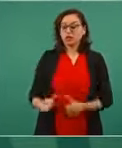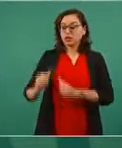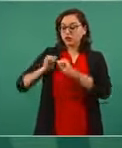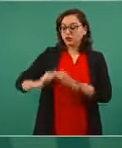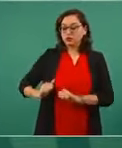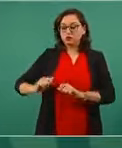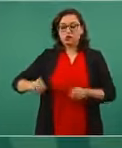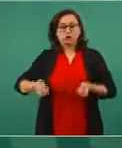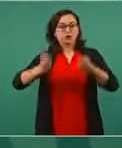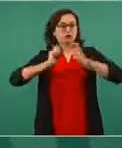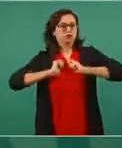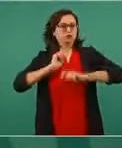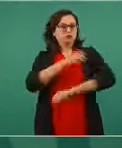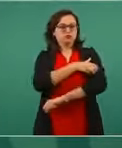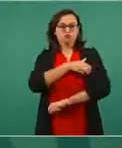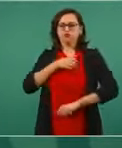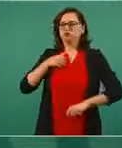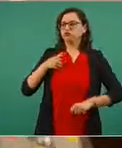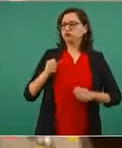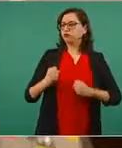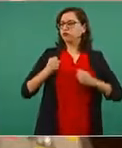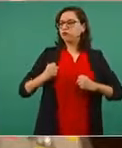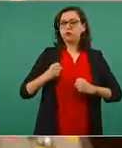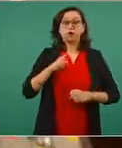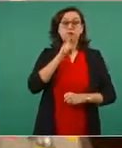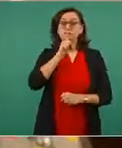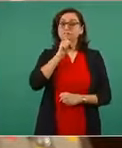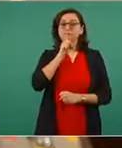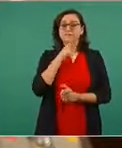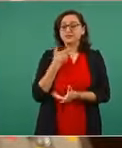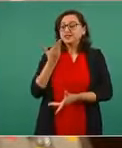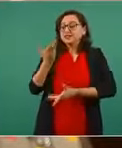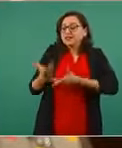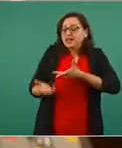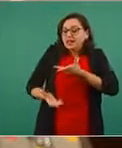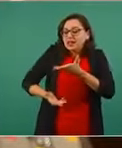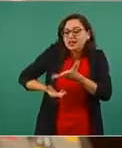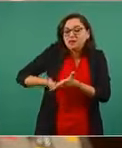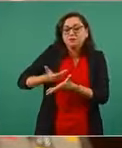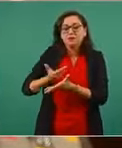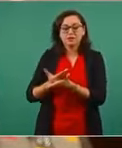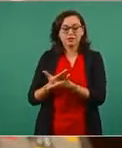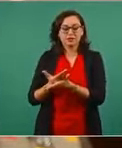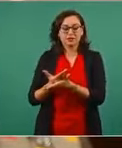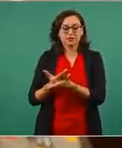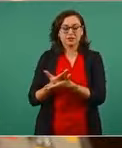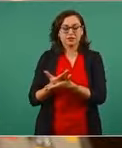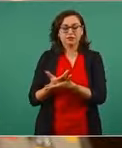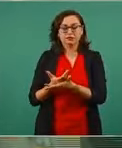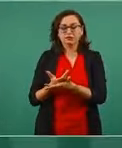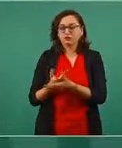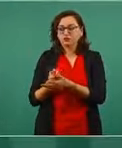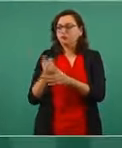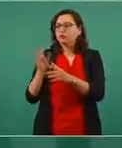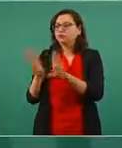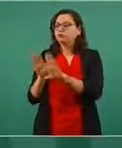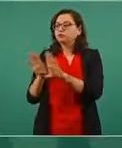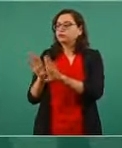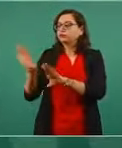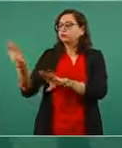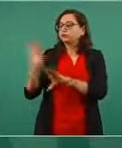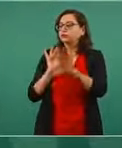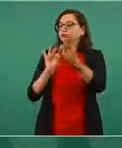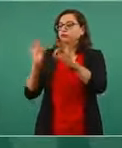del pueblo, porque los escogen en asambleas para dar